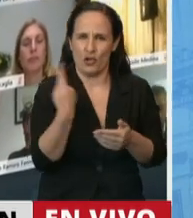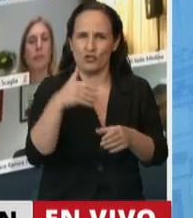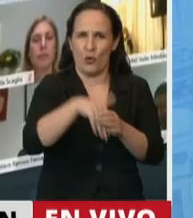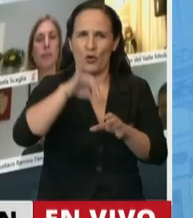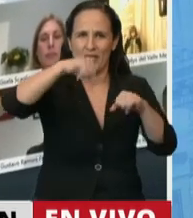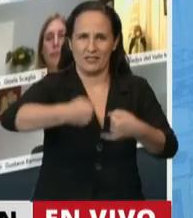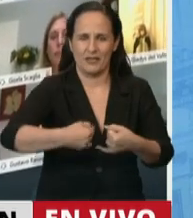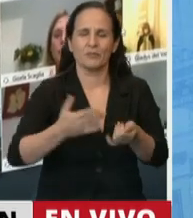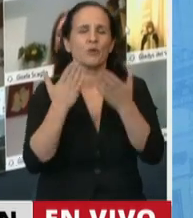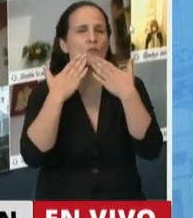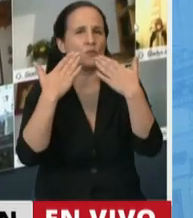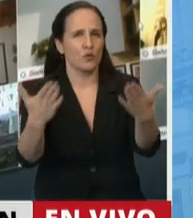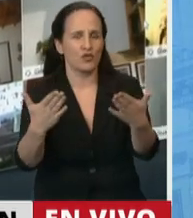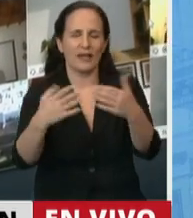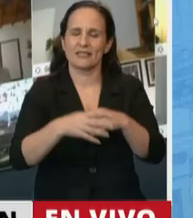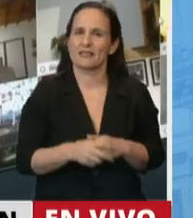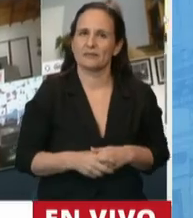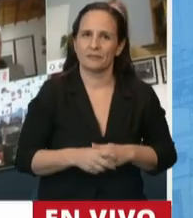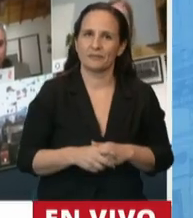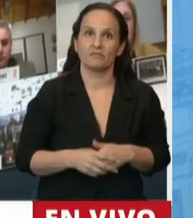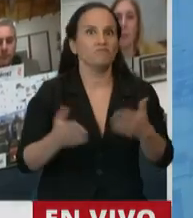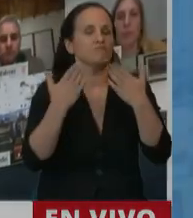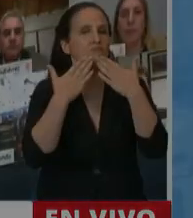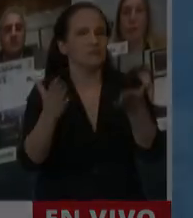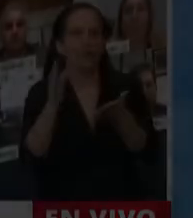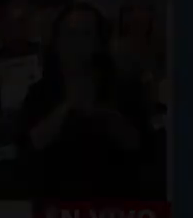iniciativa. Muchísimas gracias. Gracias, diputada.